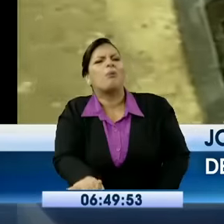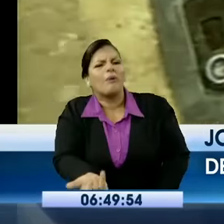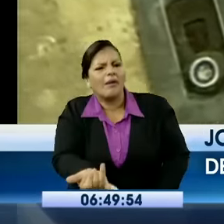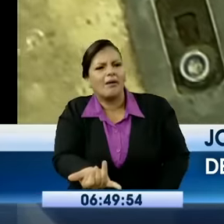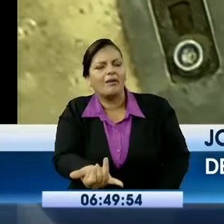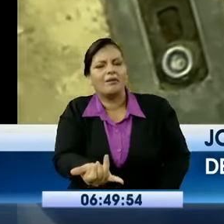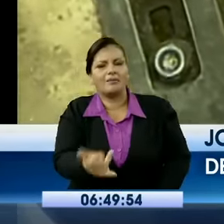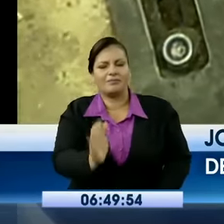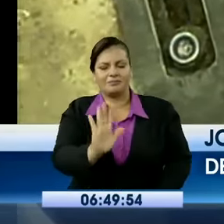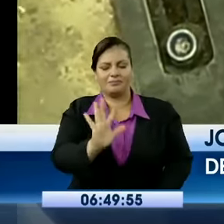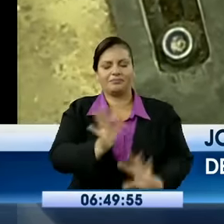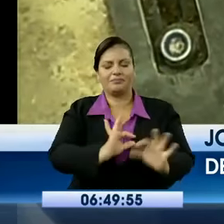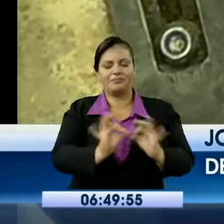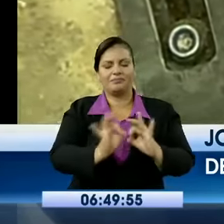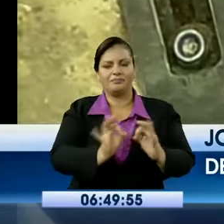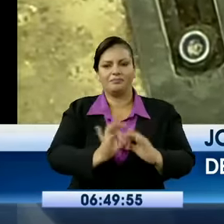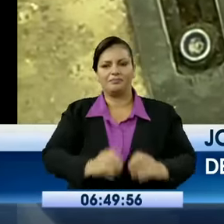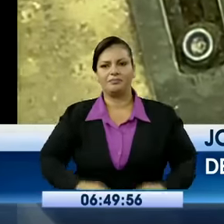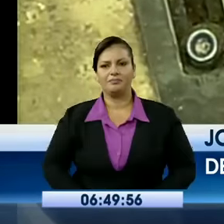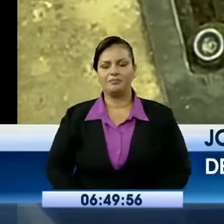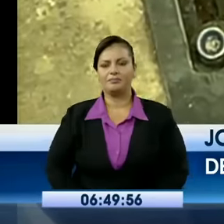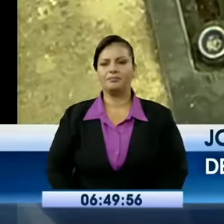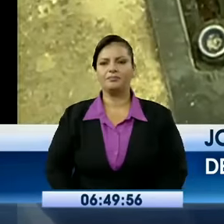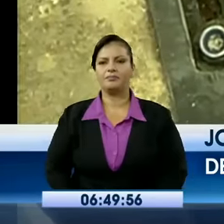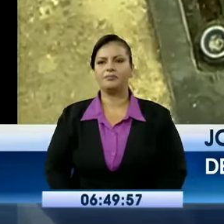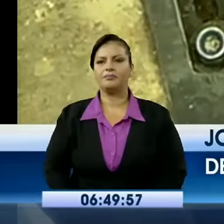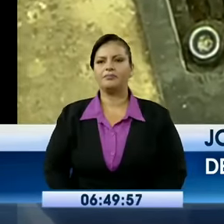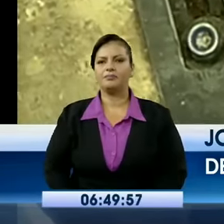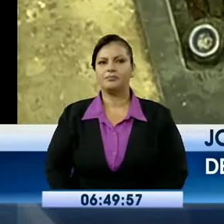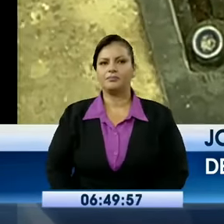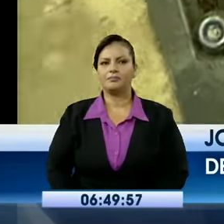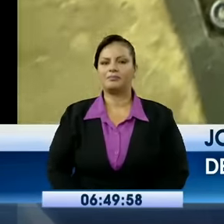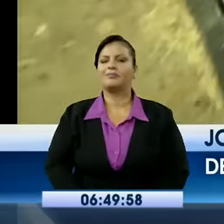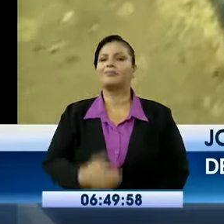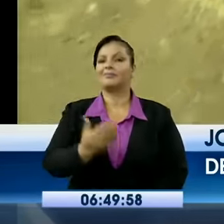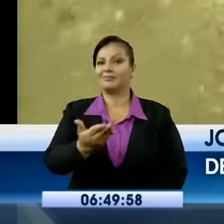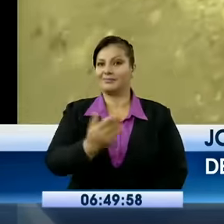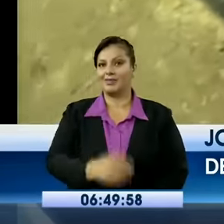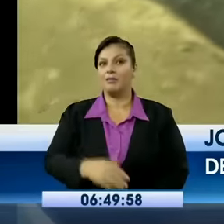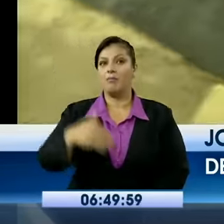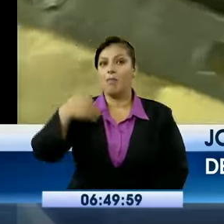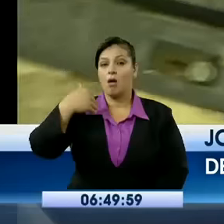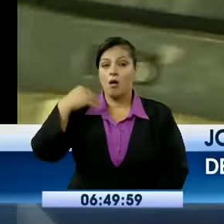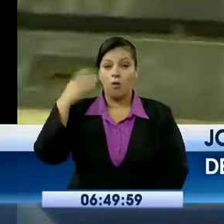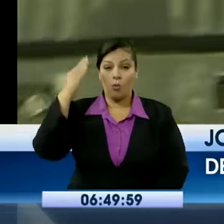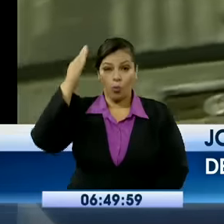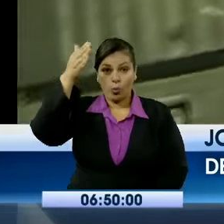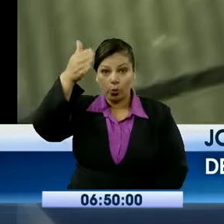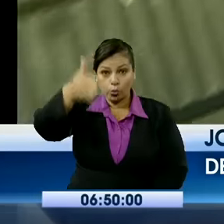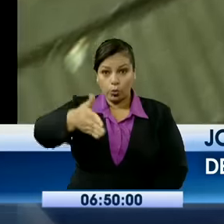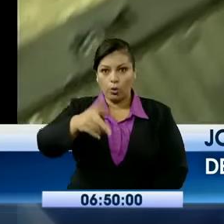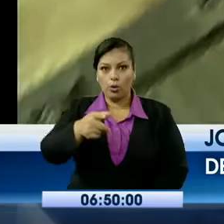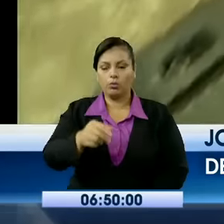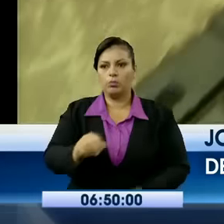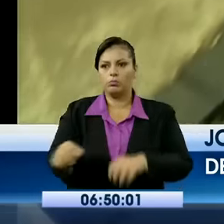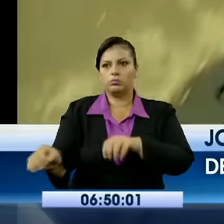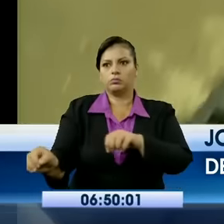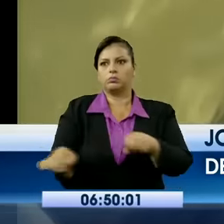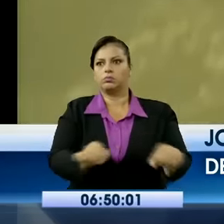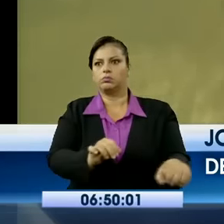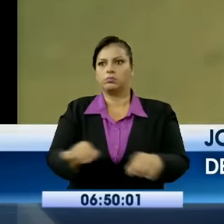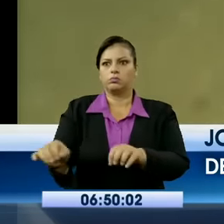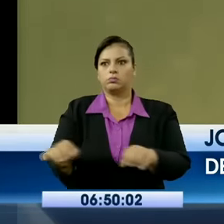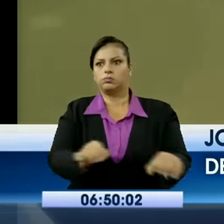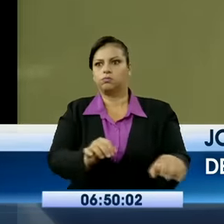hormigón que forman parte de los puentes, pues esto es para evitar que el paso elevado vehicular